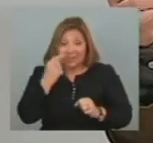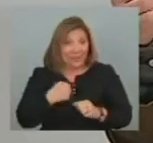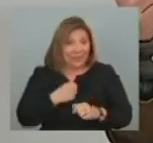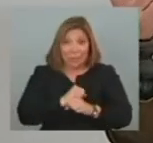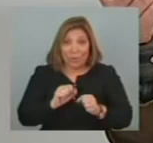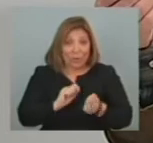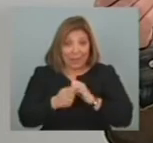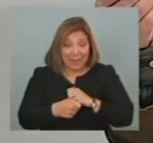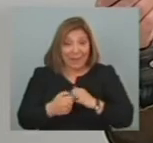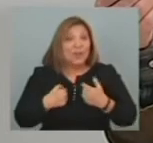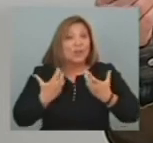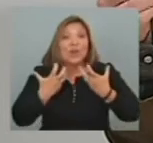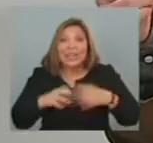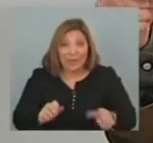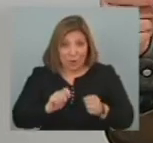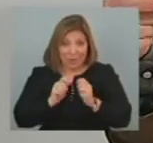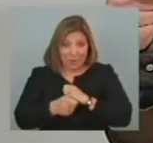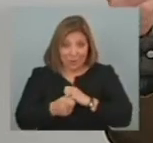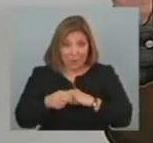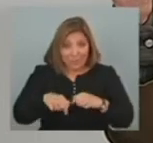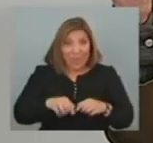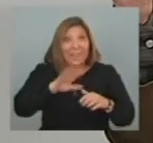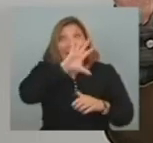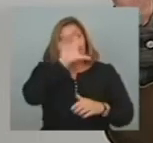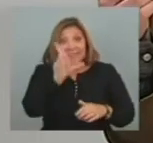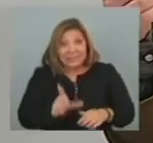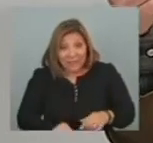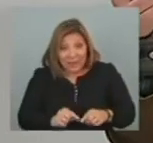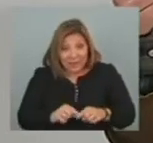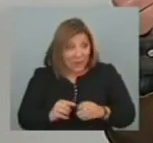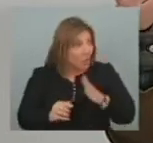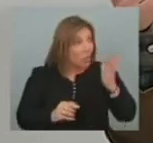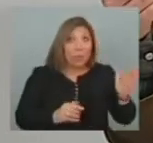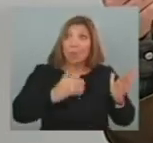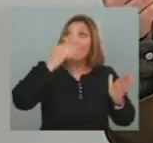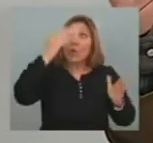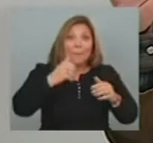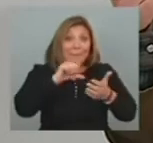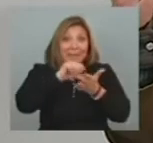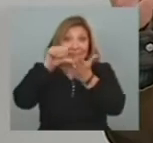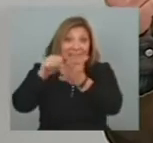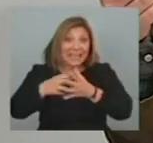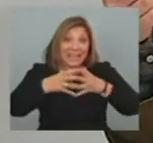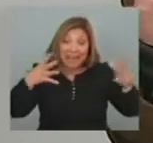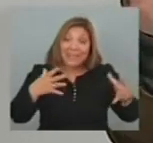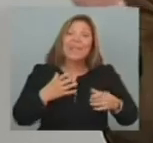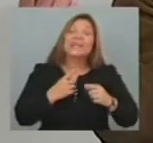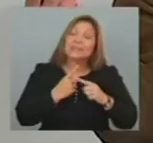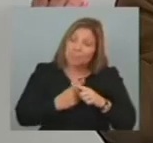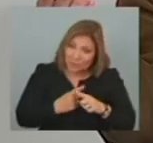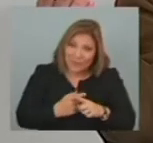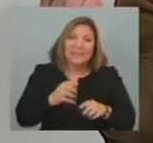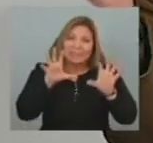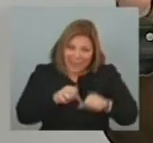poder cambiar No lo queremos cambiar Vivir en una región Donde tenemos Al lado A dos países Tan grandes Es una cosa positiva Trae